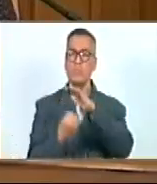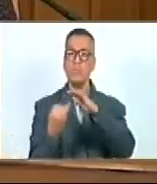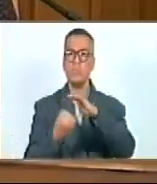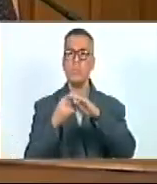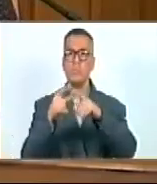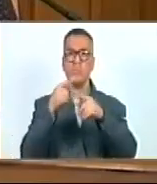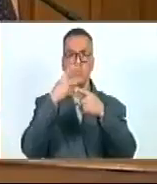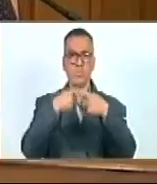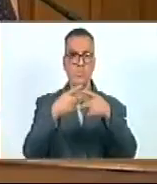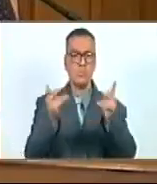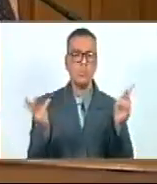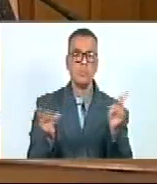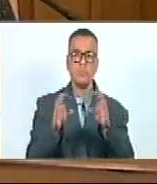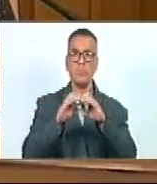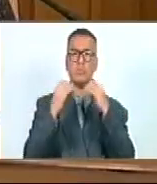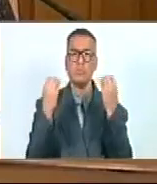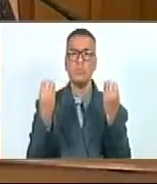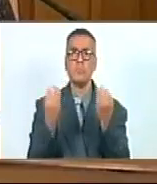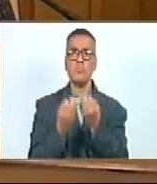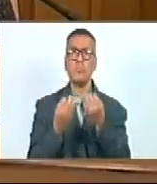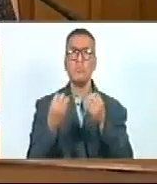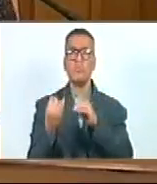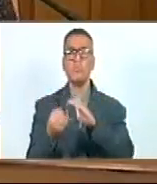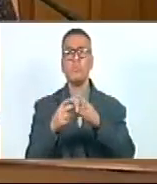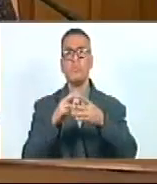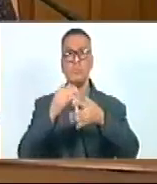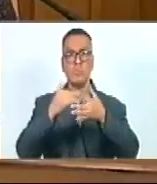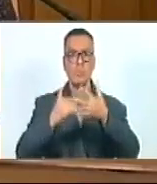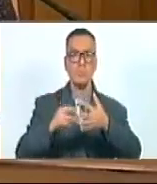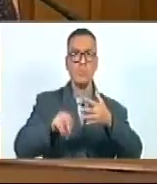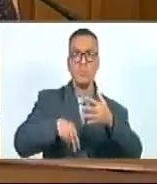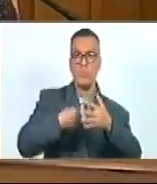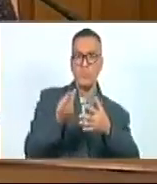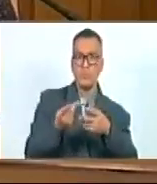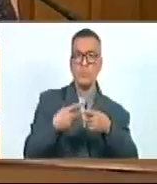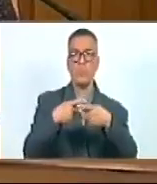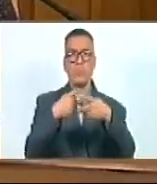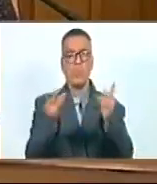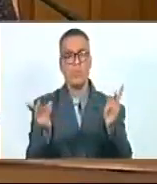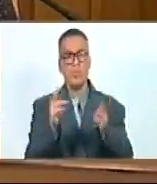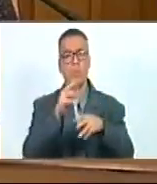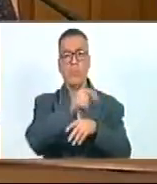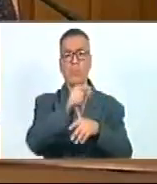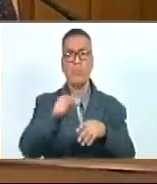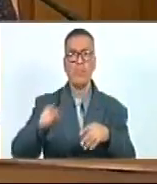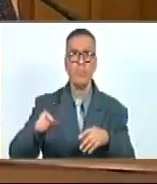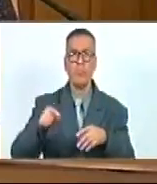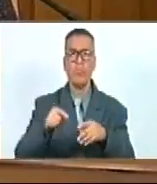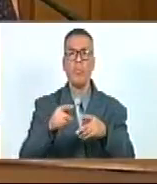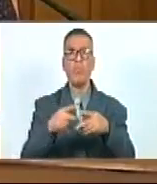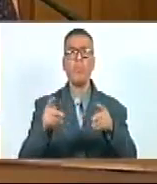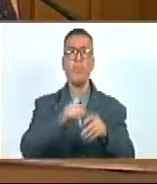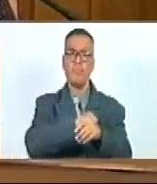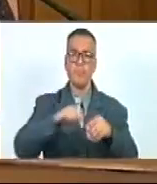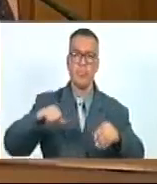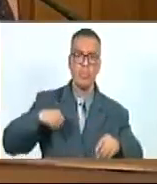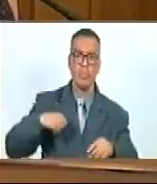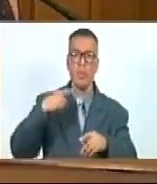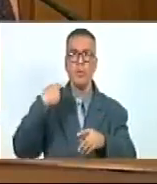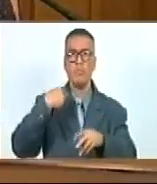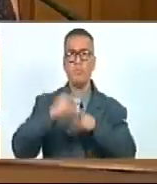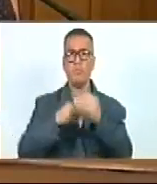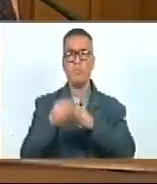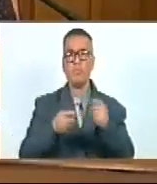Público, las organizaciones e instancias del Poder Popular y las personas del sector privado que